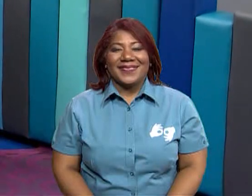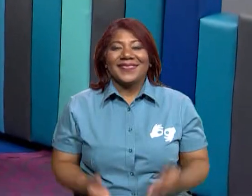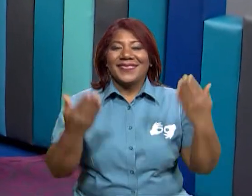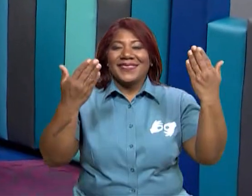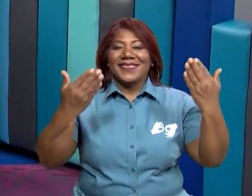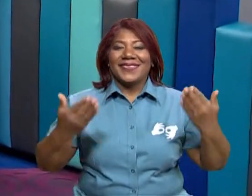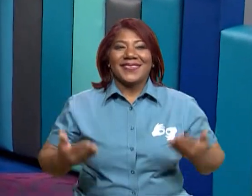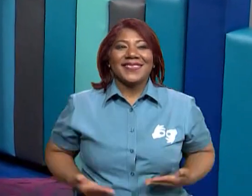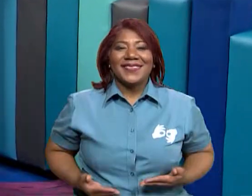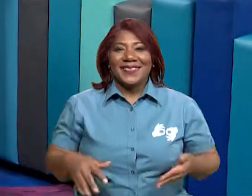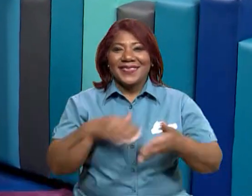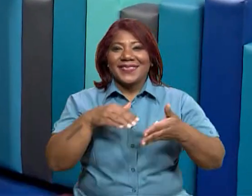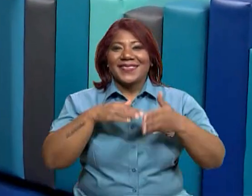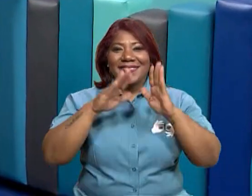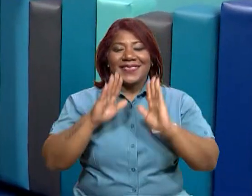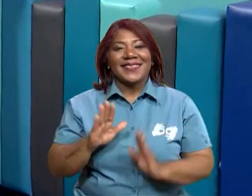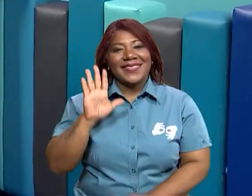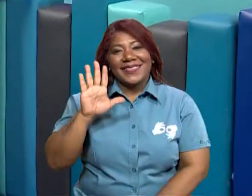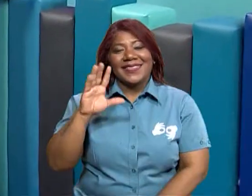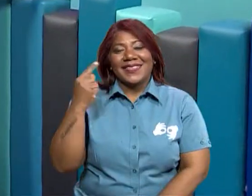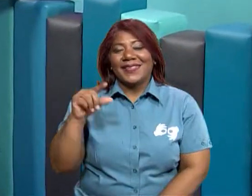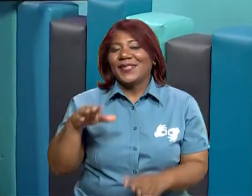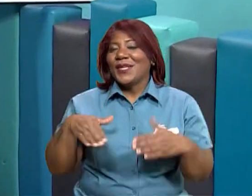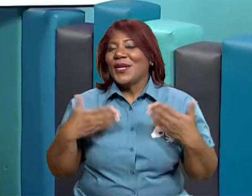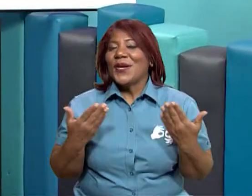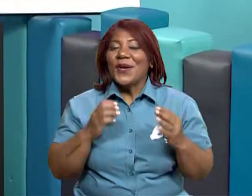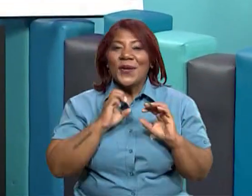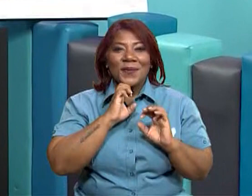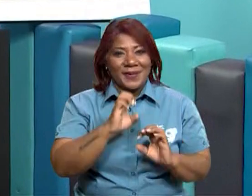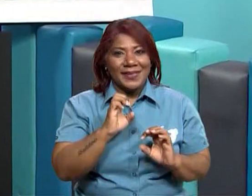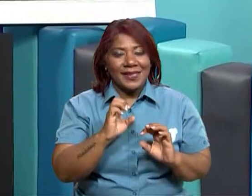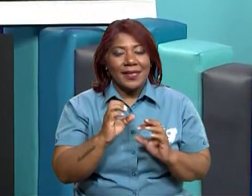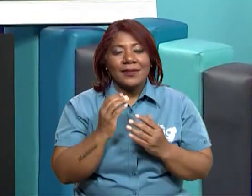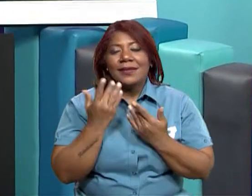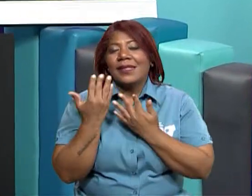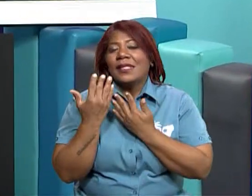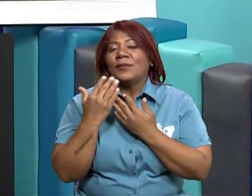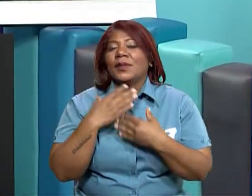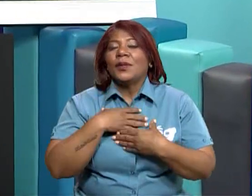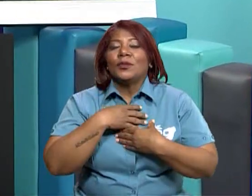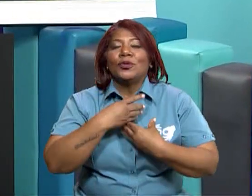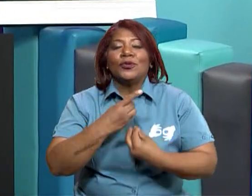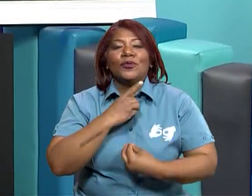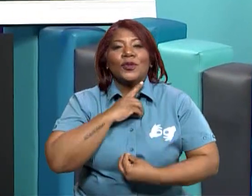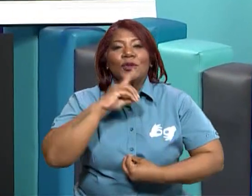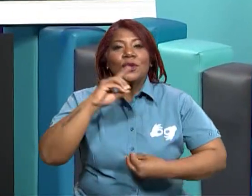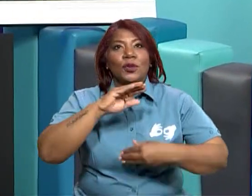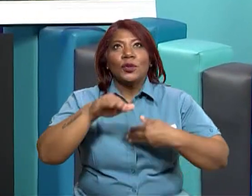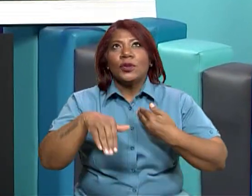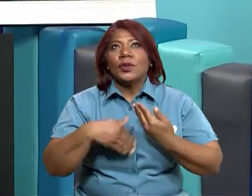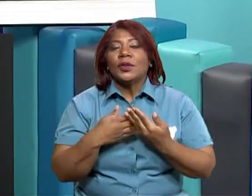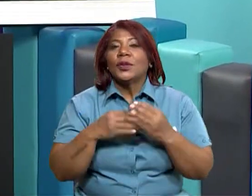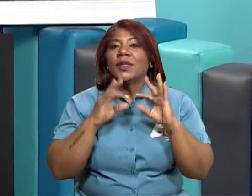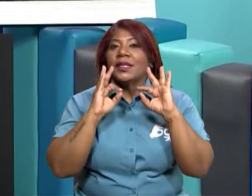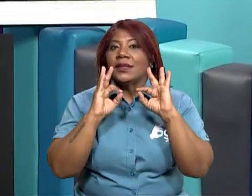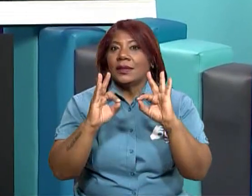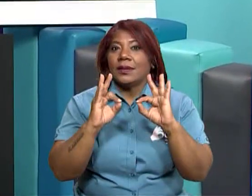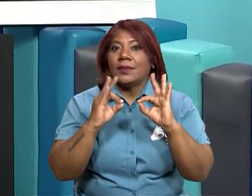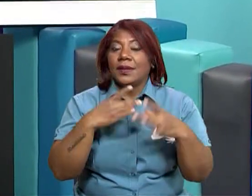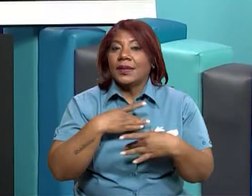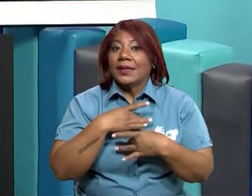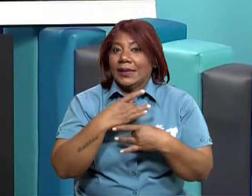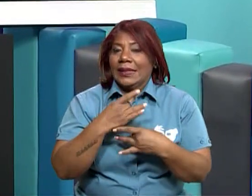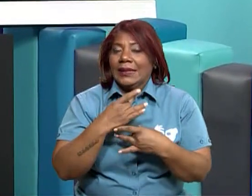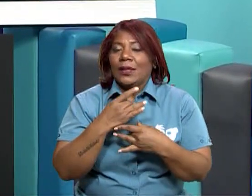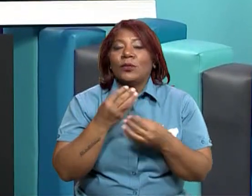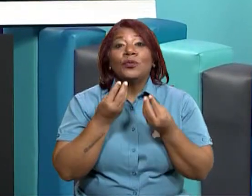Bienvenidos mis estudiantes de quinto grado. ¿Cómo han estado ustedes? Espero y confío en Dios que se encuentren muy bien de salud, que es